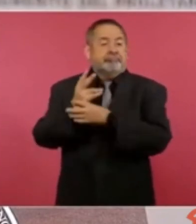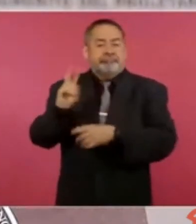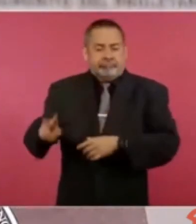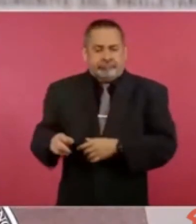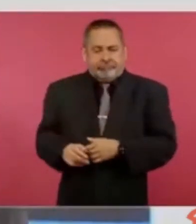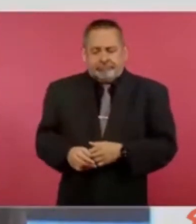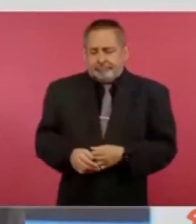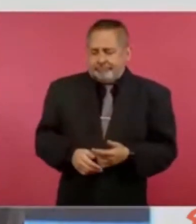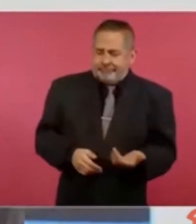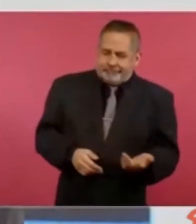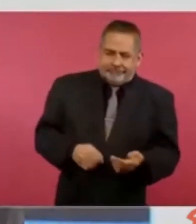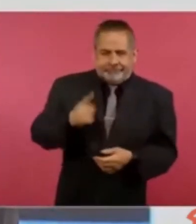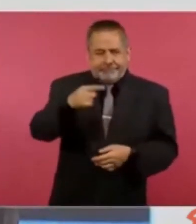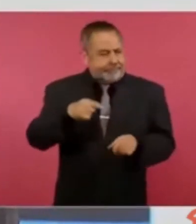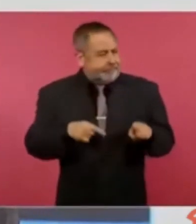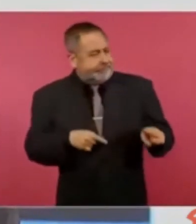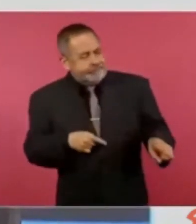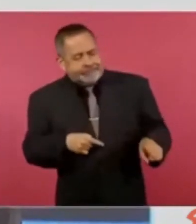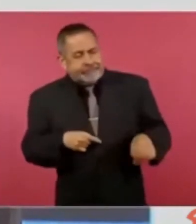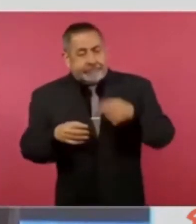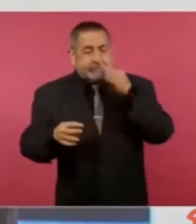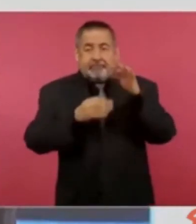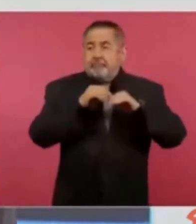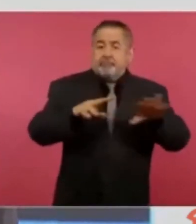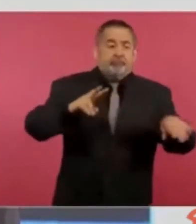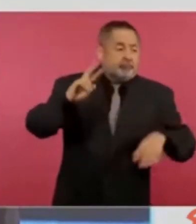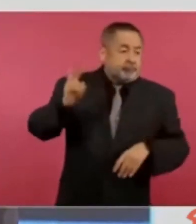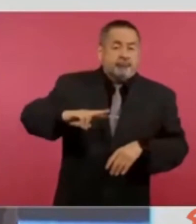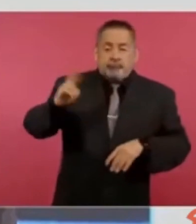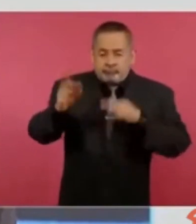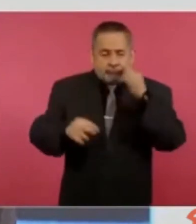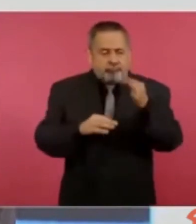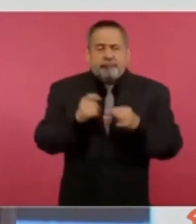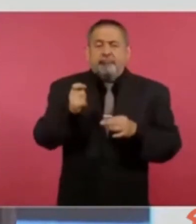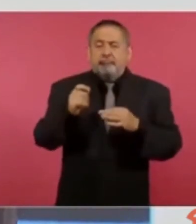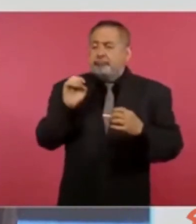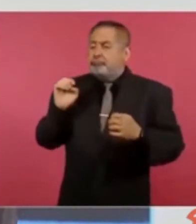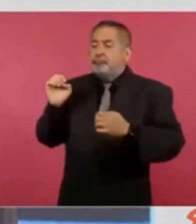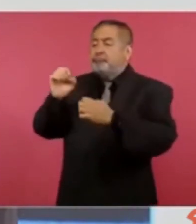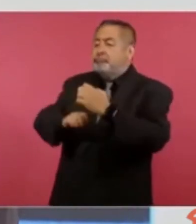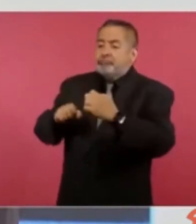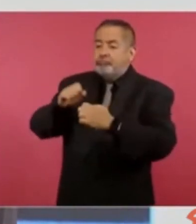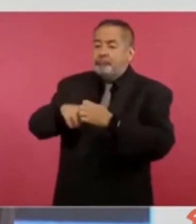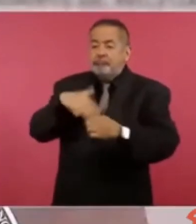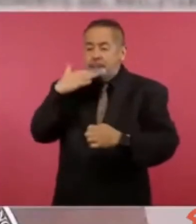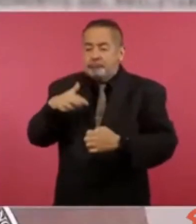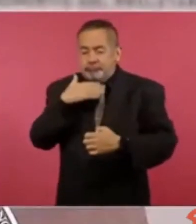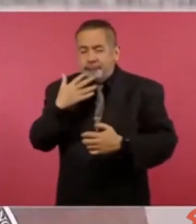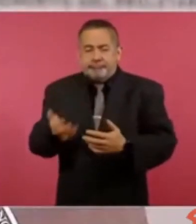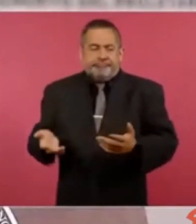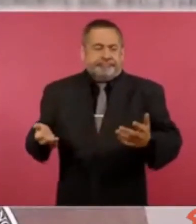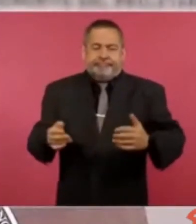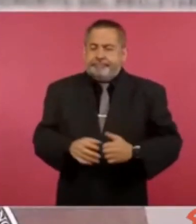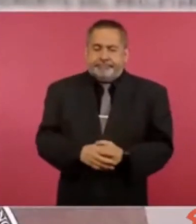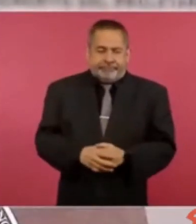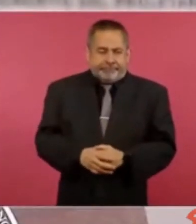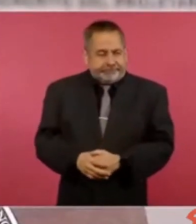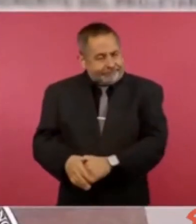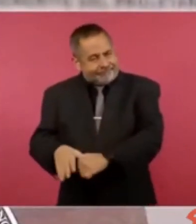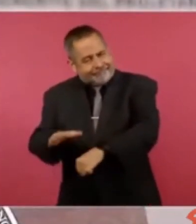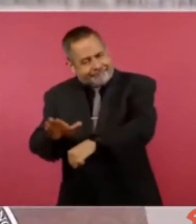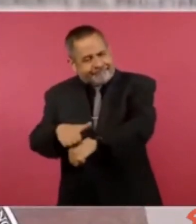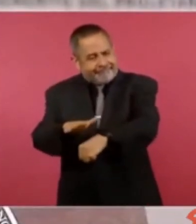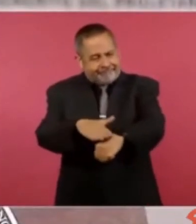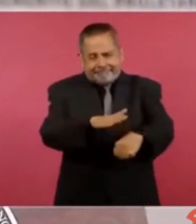medio reconocido difunde esta mentira que llevan a defraudar a los ciudadanos. Hacemos un llamado